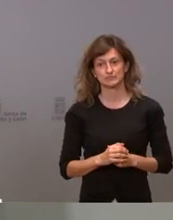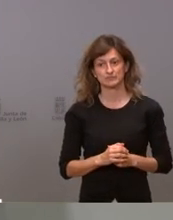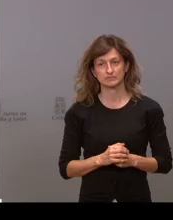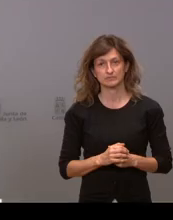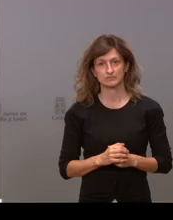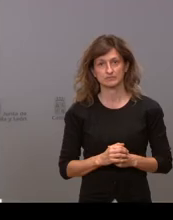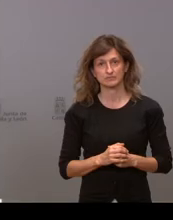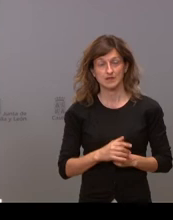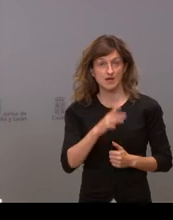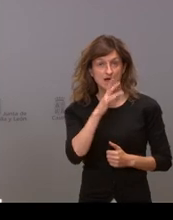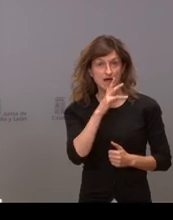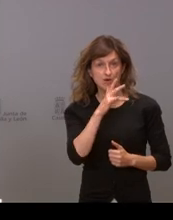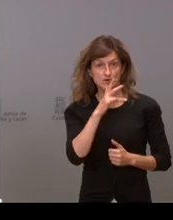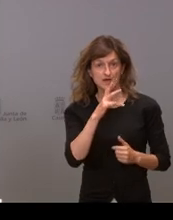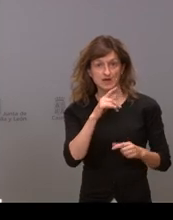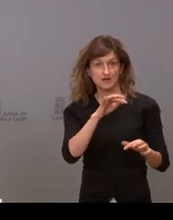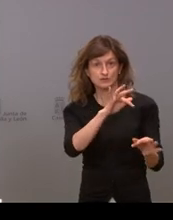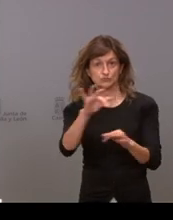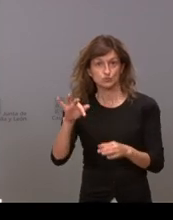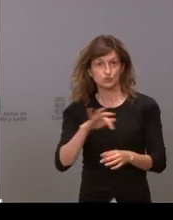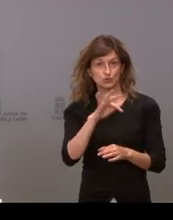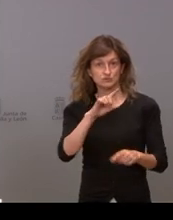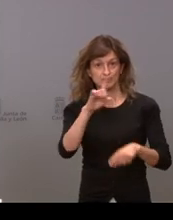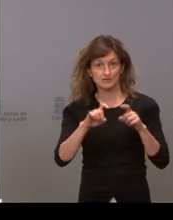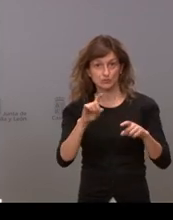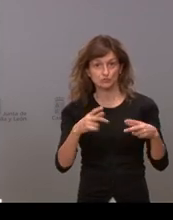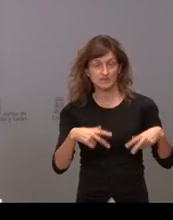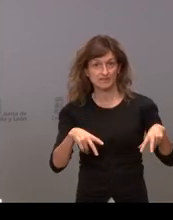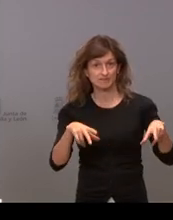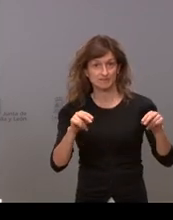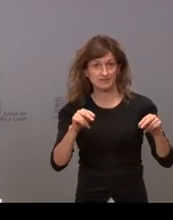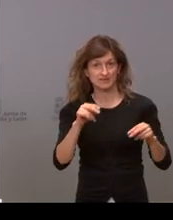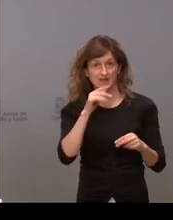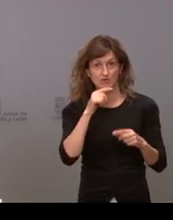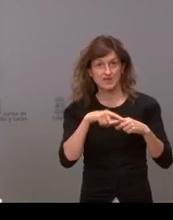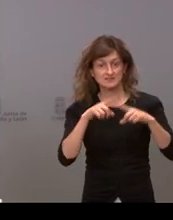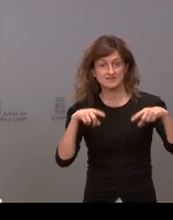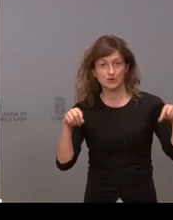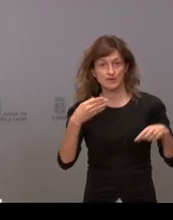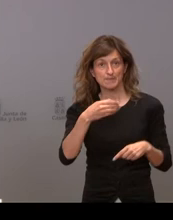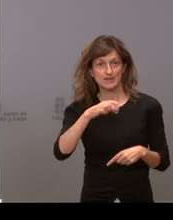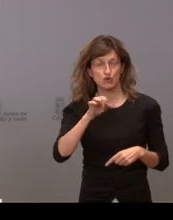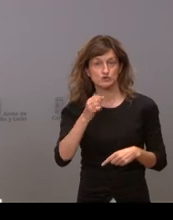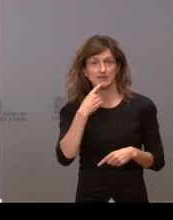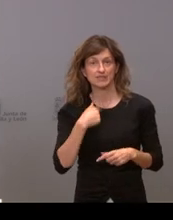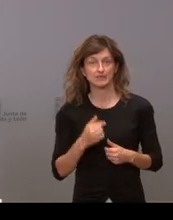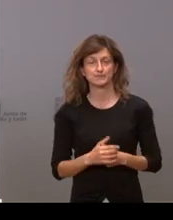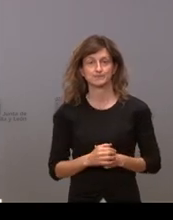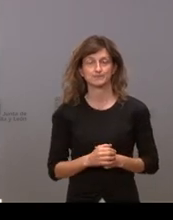pues vamos a concluir el turno de preguntas de esta mañana con Segovia Udaz Begoña Rincón adelante